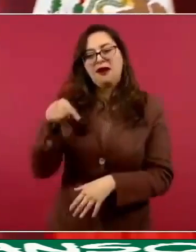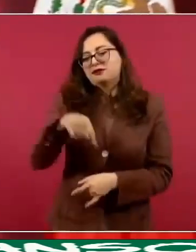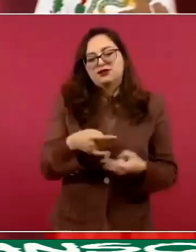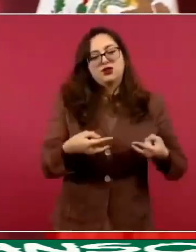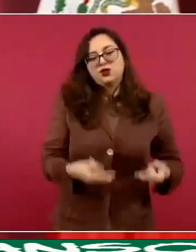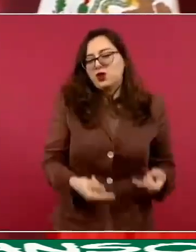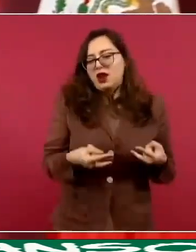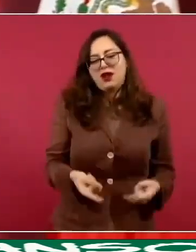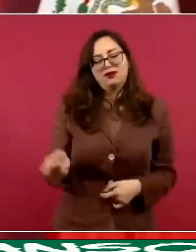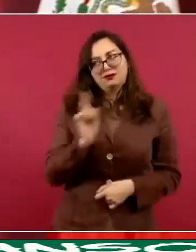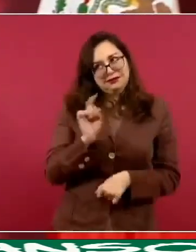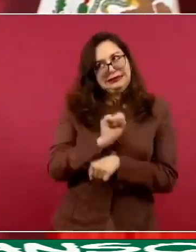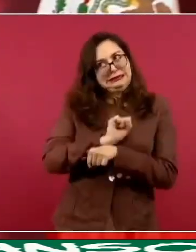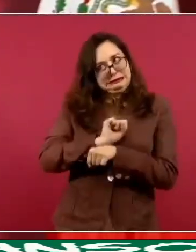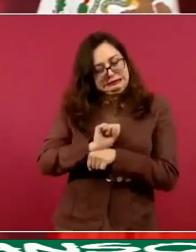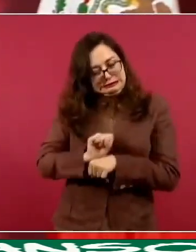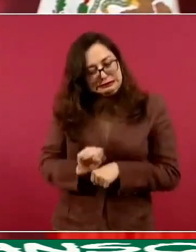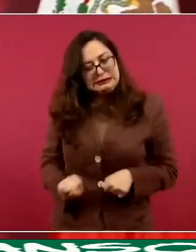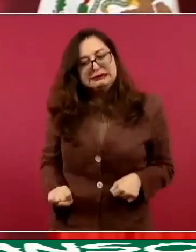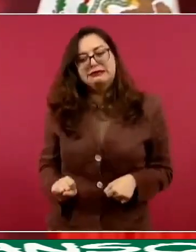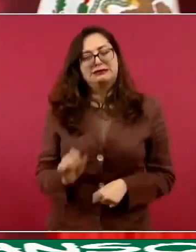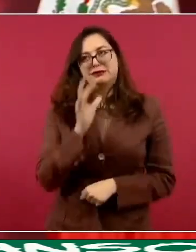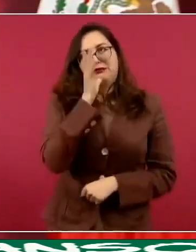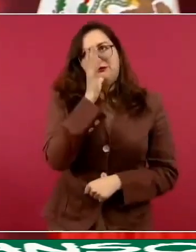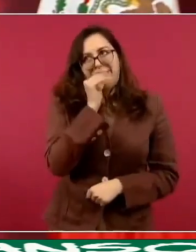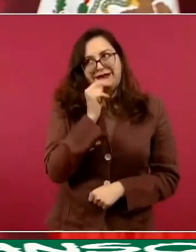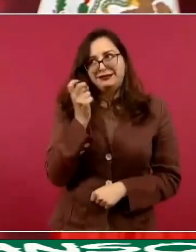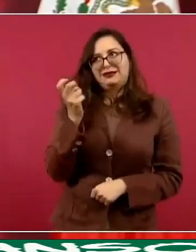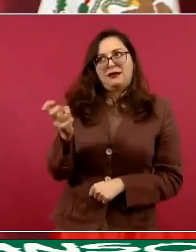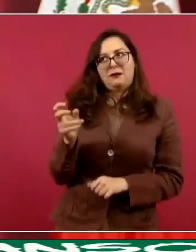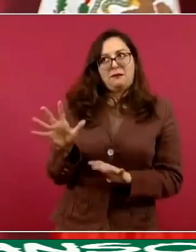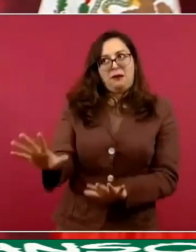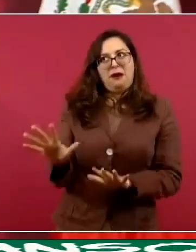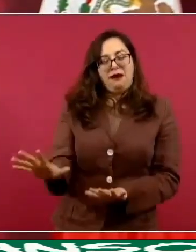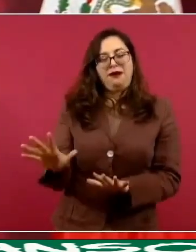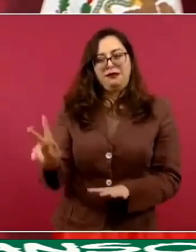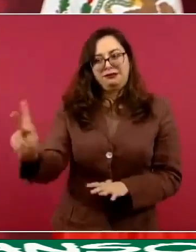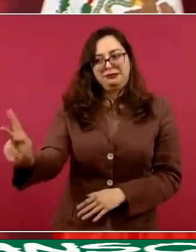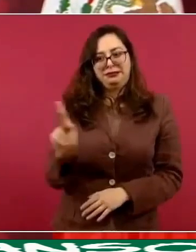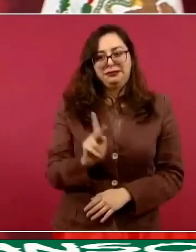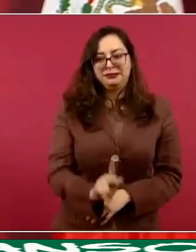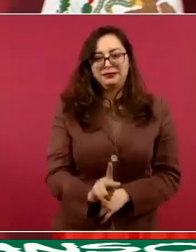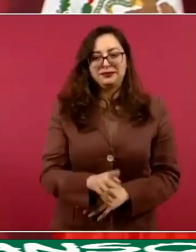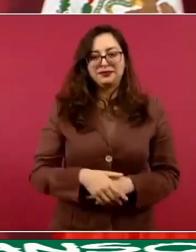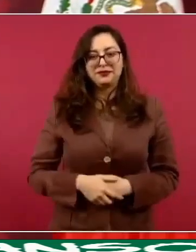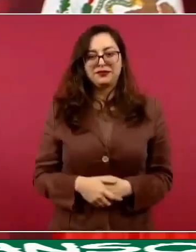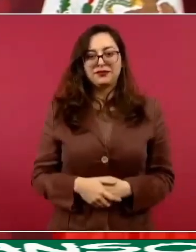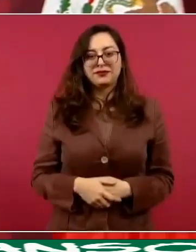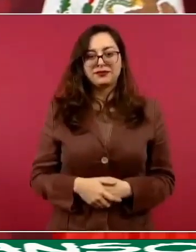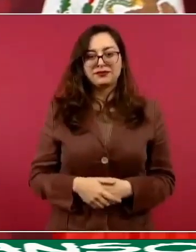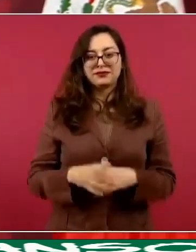¿cómo se llama?, una tirolisa,